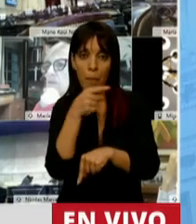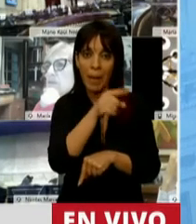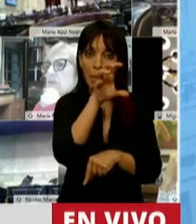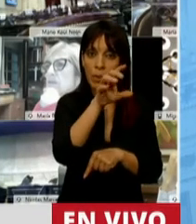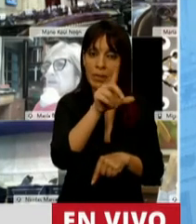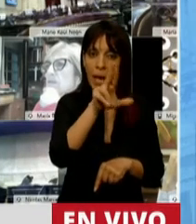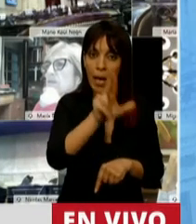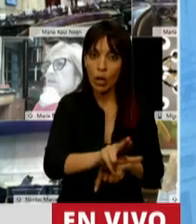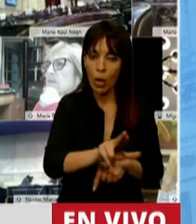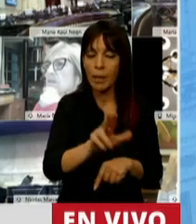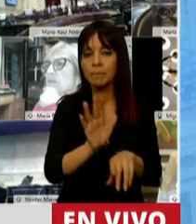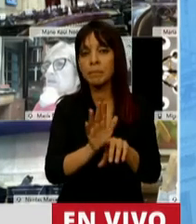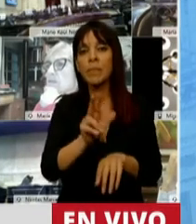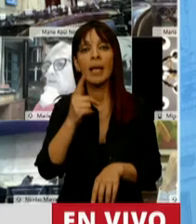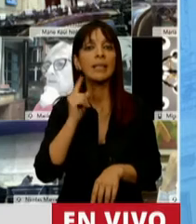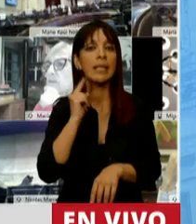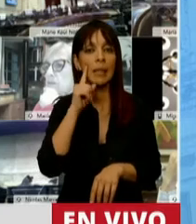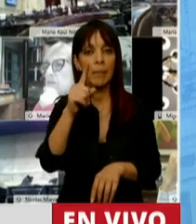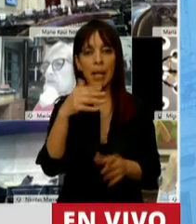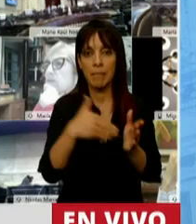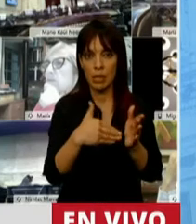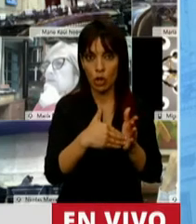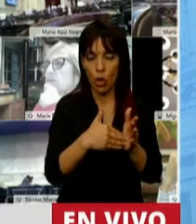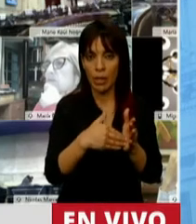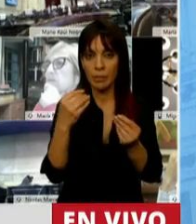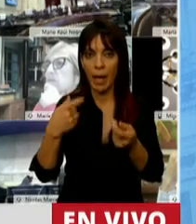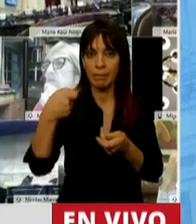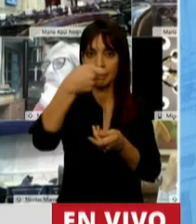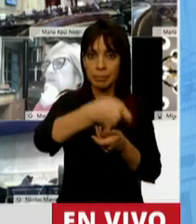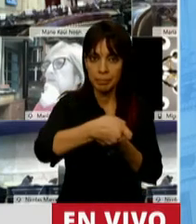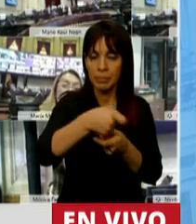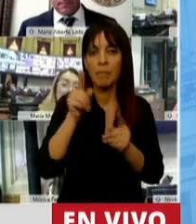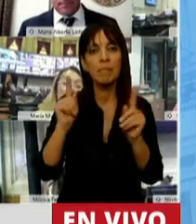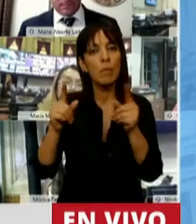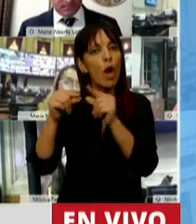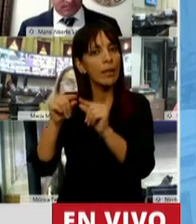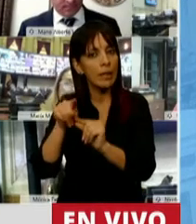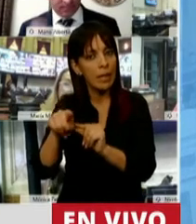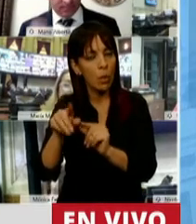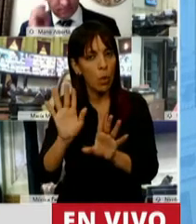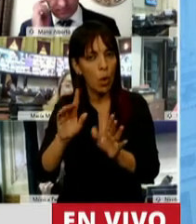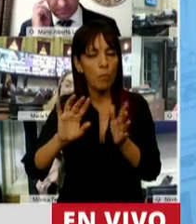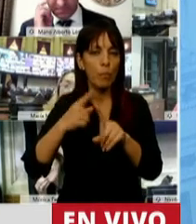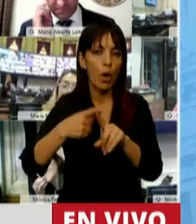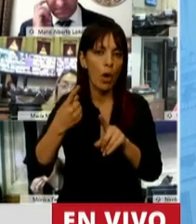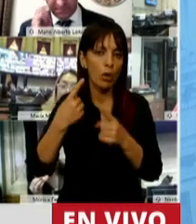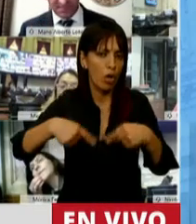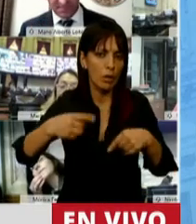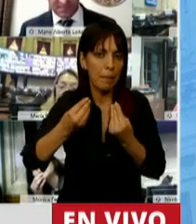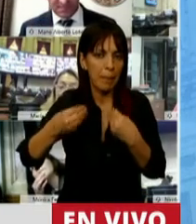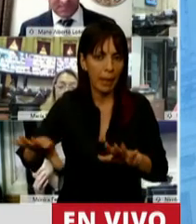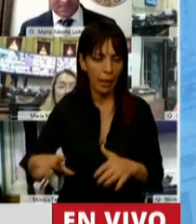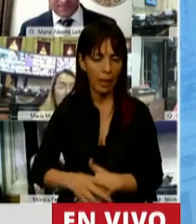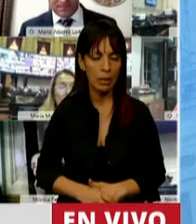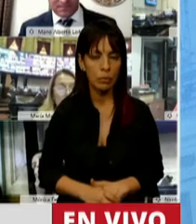significan 13.000 millones en compensación de ese punto que hemos perdido. También digo